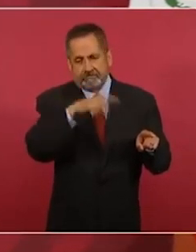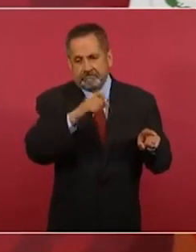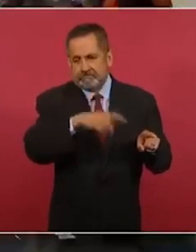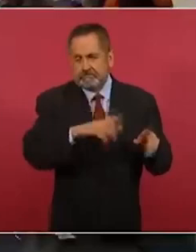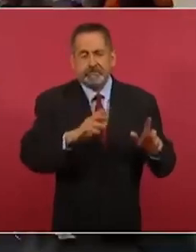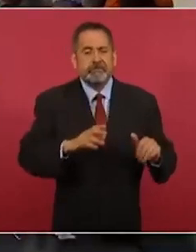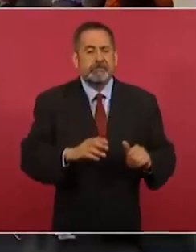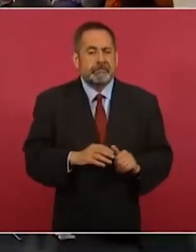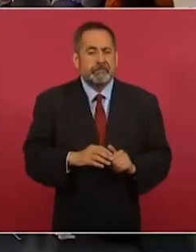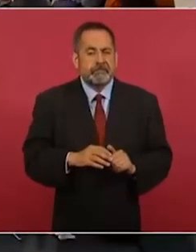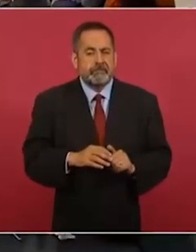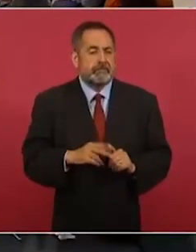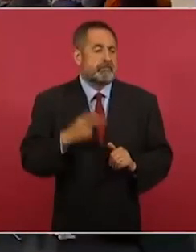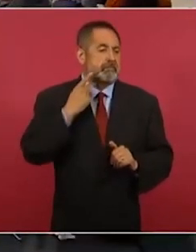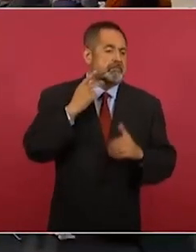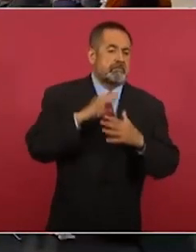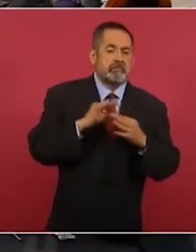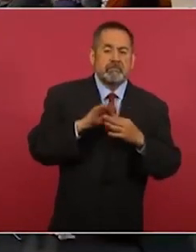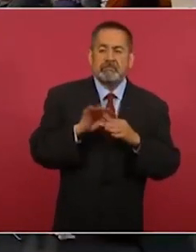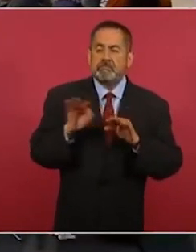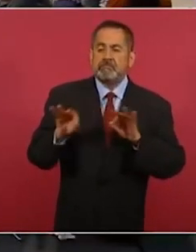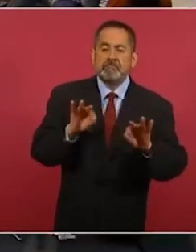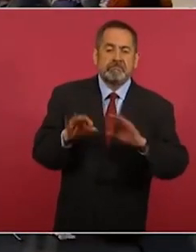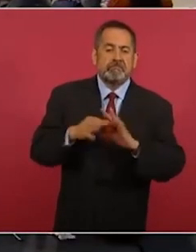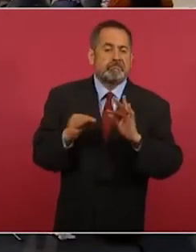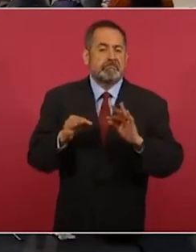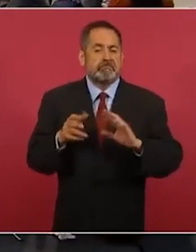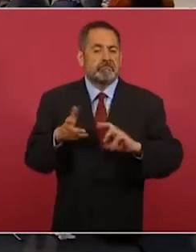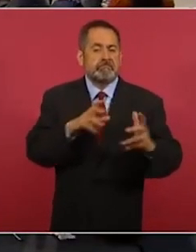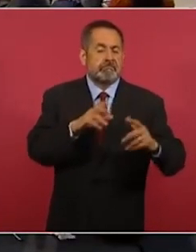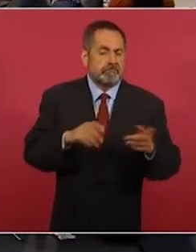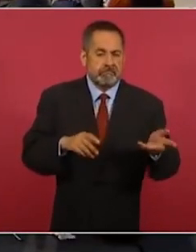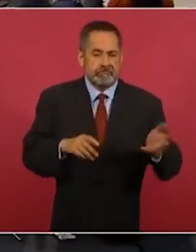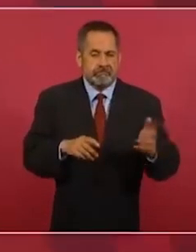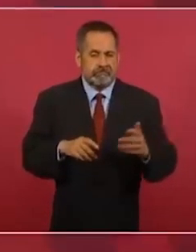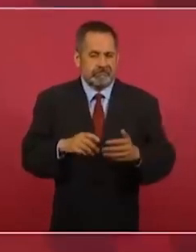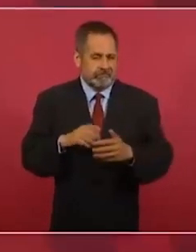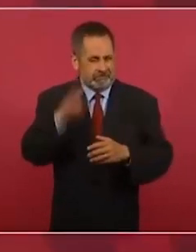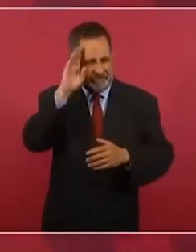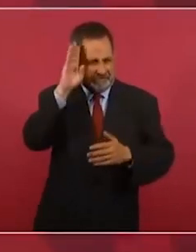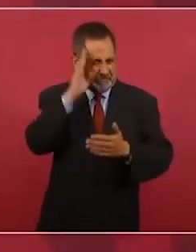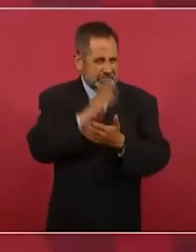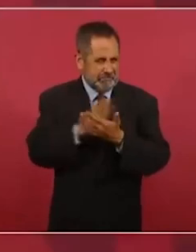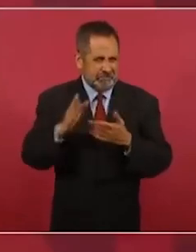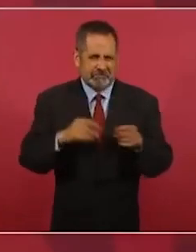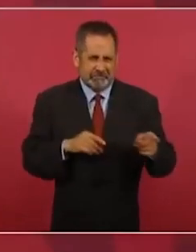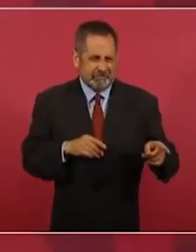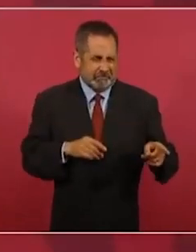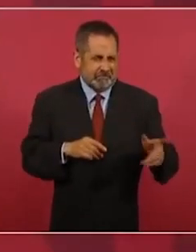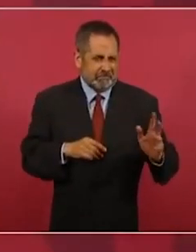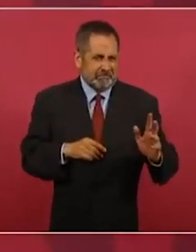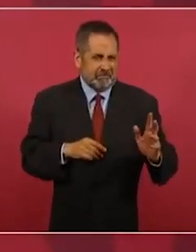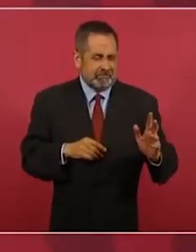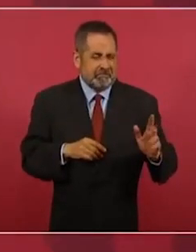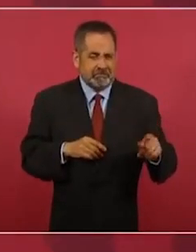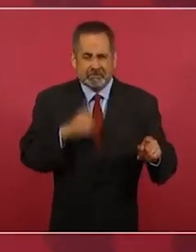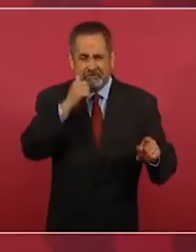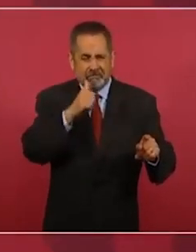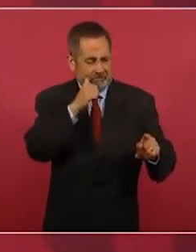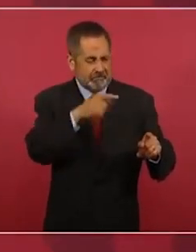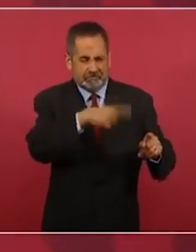esas políticas de extrema derecha